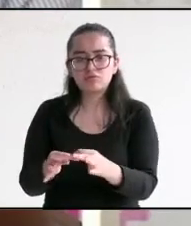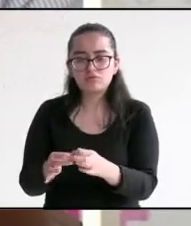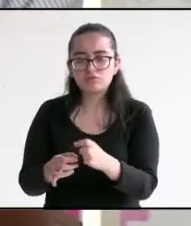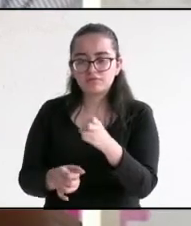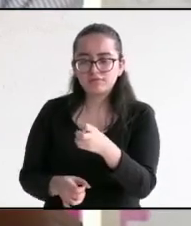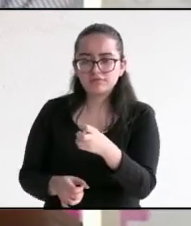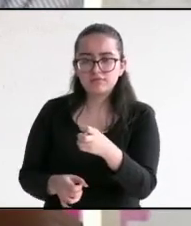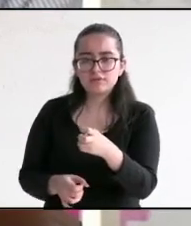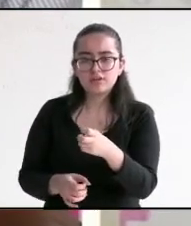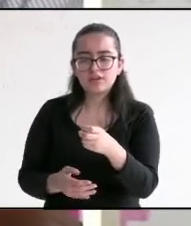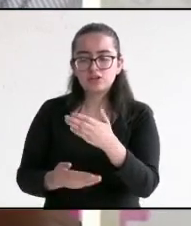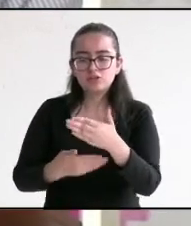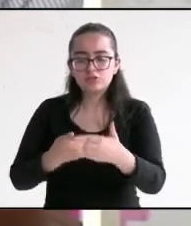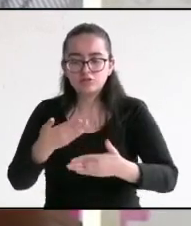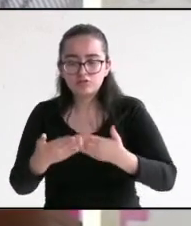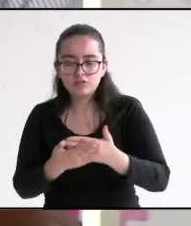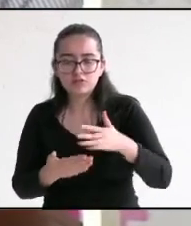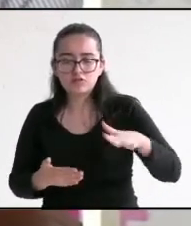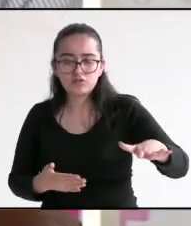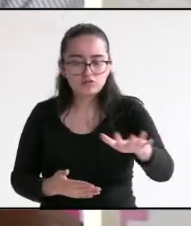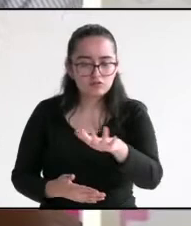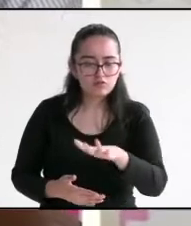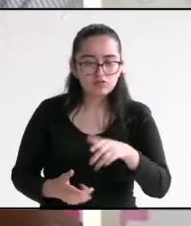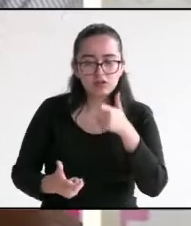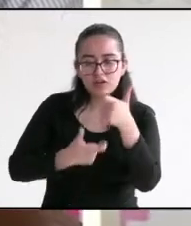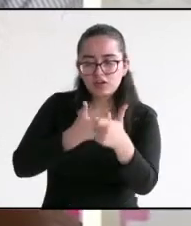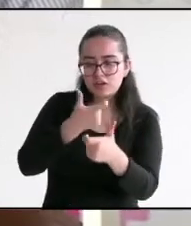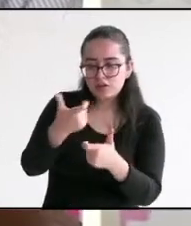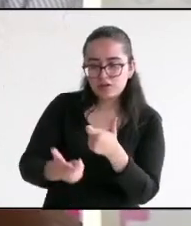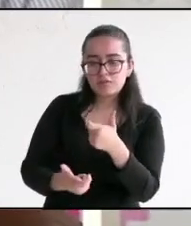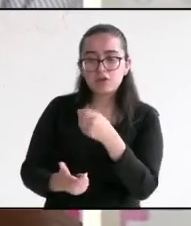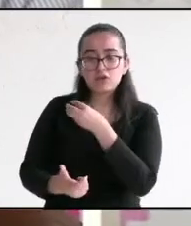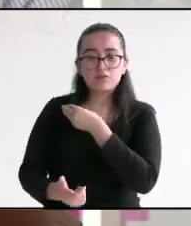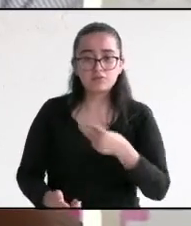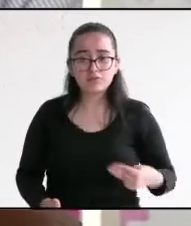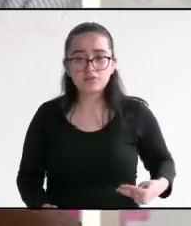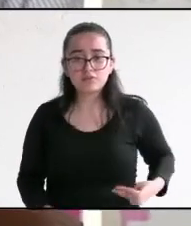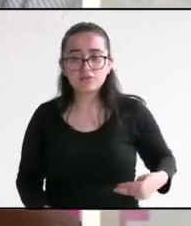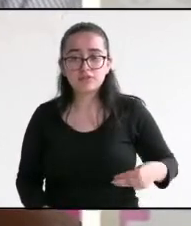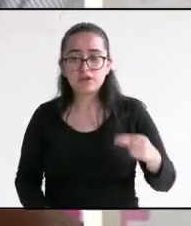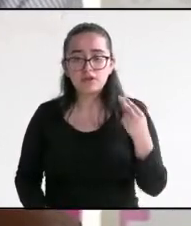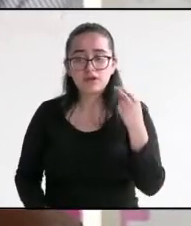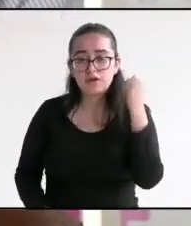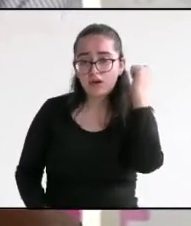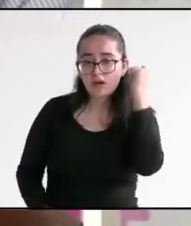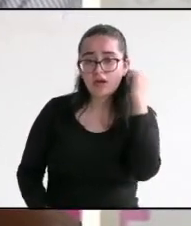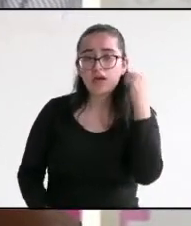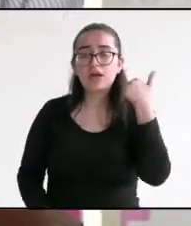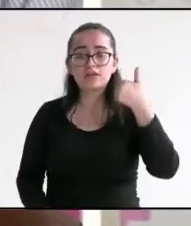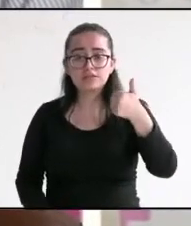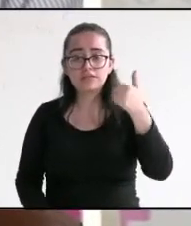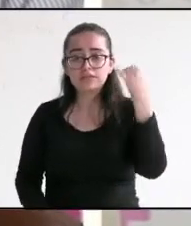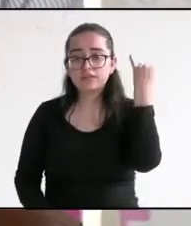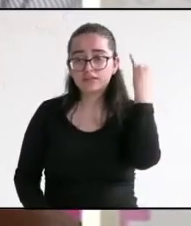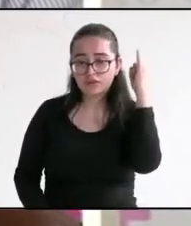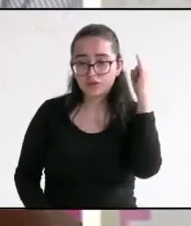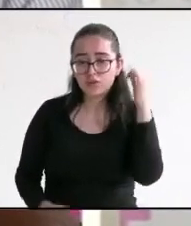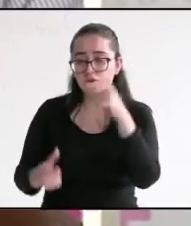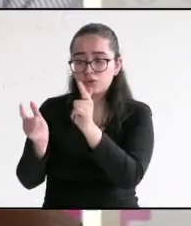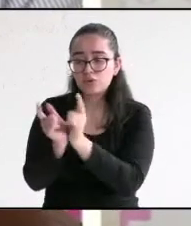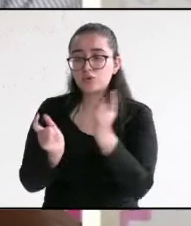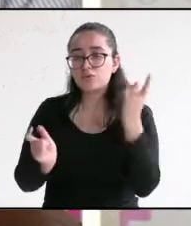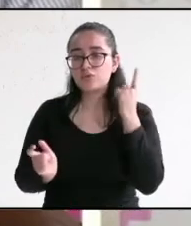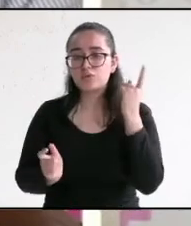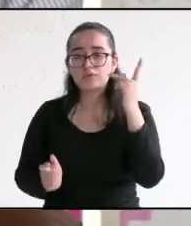al desarrollo social económico de nuestro municipio. Y en este 6 de junio el PRD junto